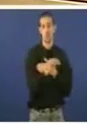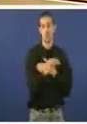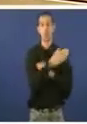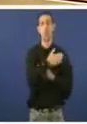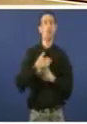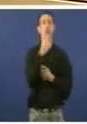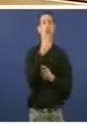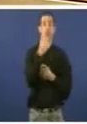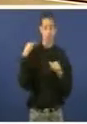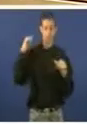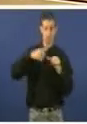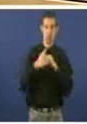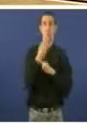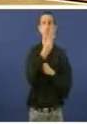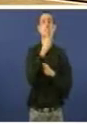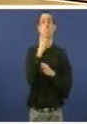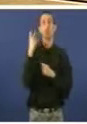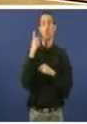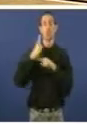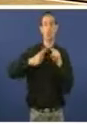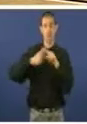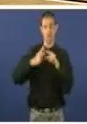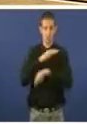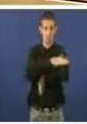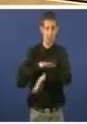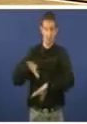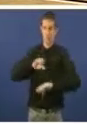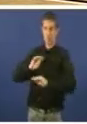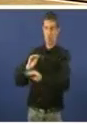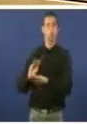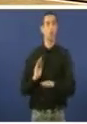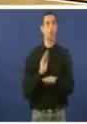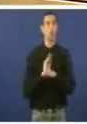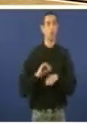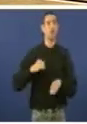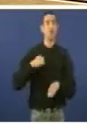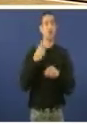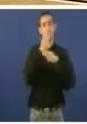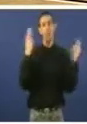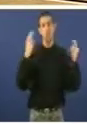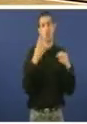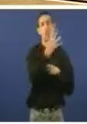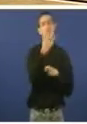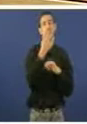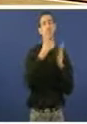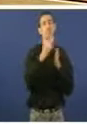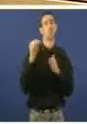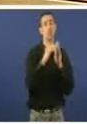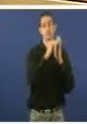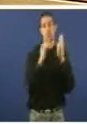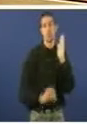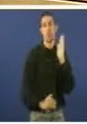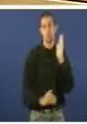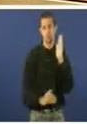seus dous anos en medio de goberno deixaron de investir na sanidade pública galega máis de 400 millóns e a ausencia destes